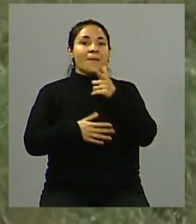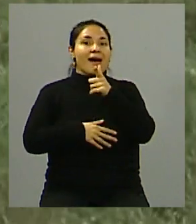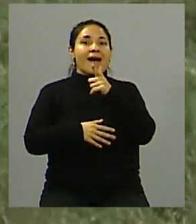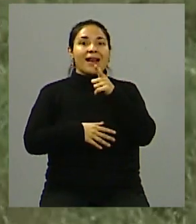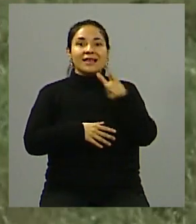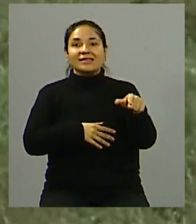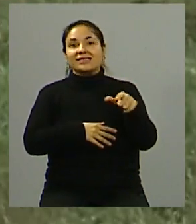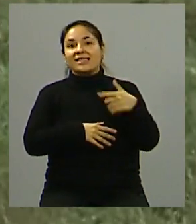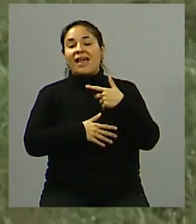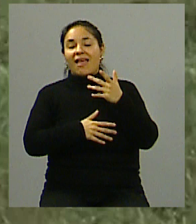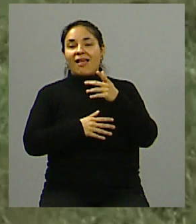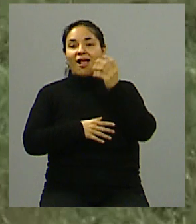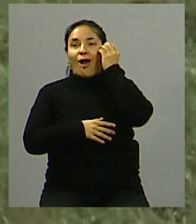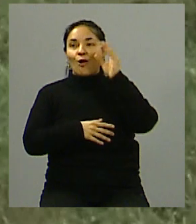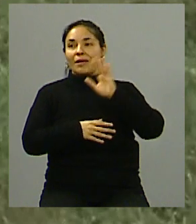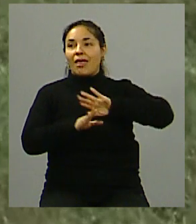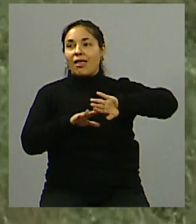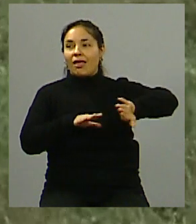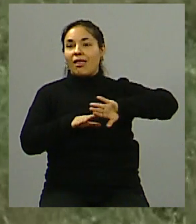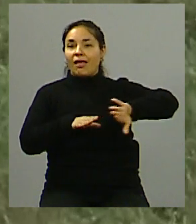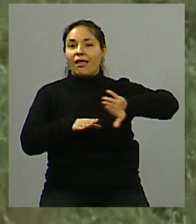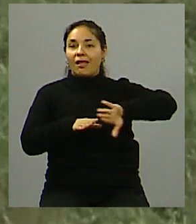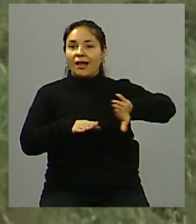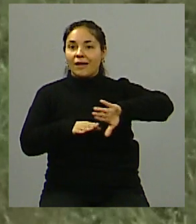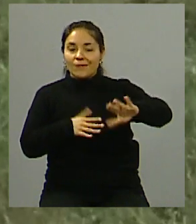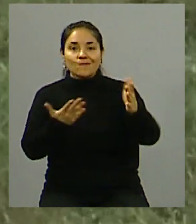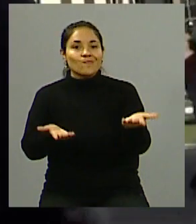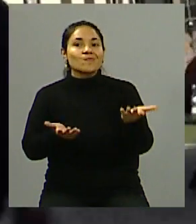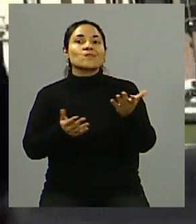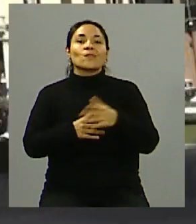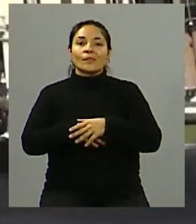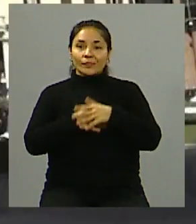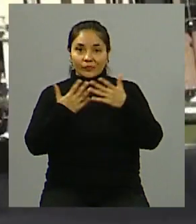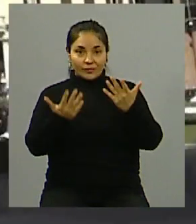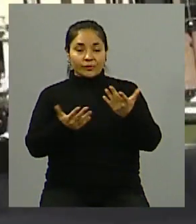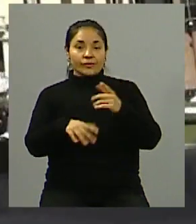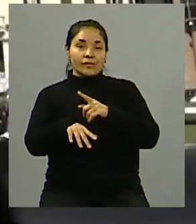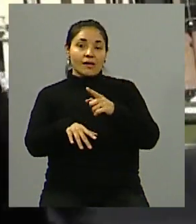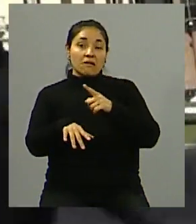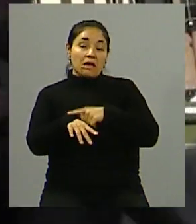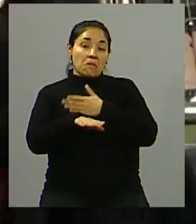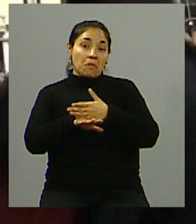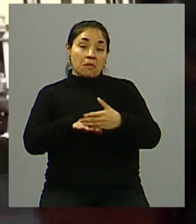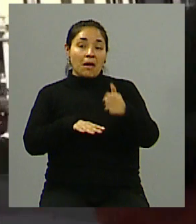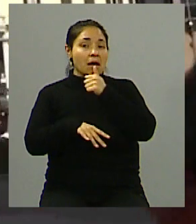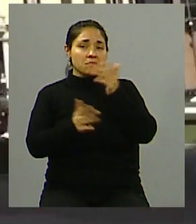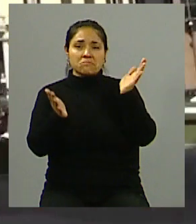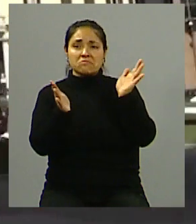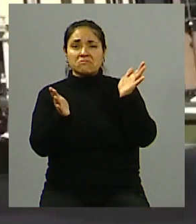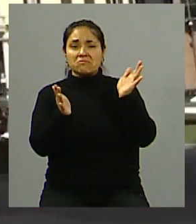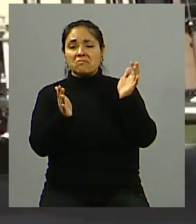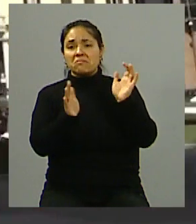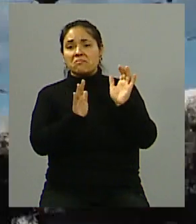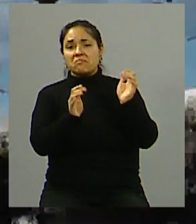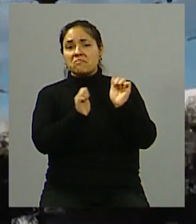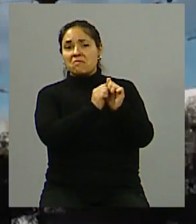hermana dejada de lado, a la cual presupuestalmente se la ha ahogado bastante. En las últimas